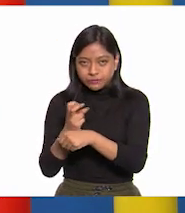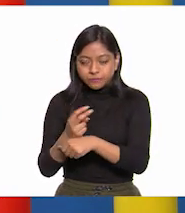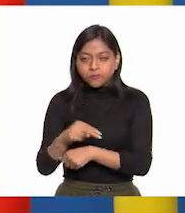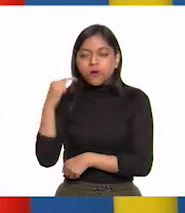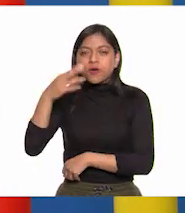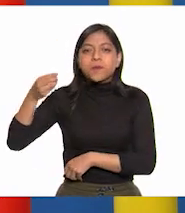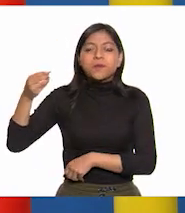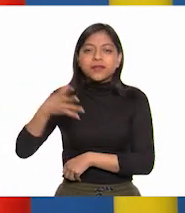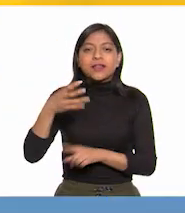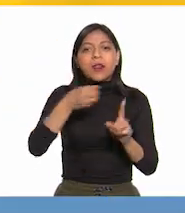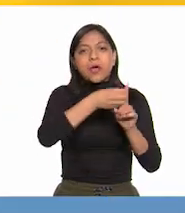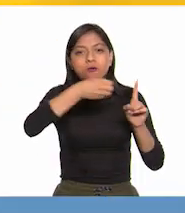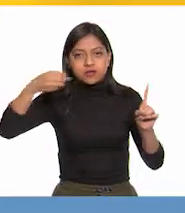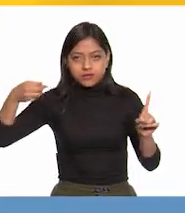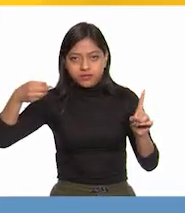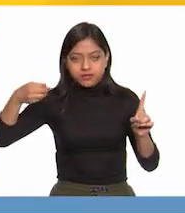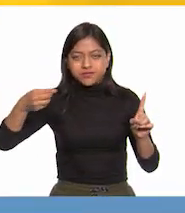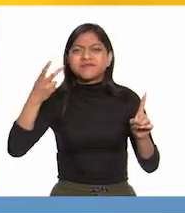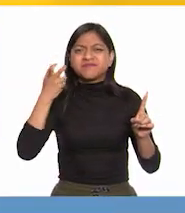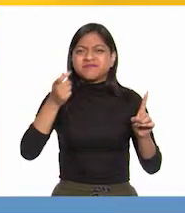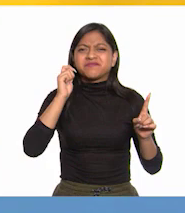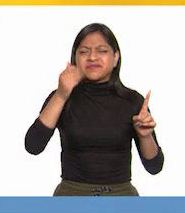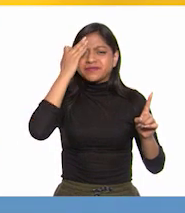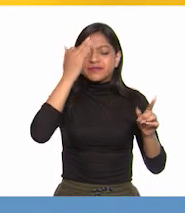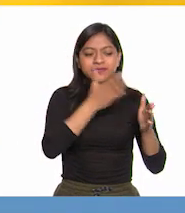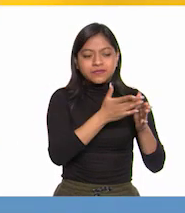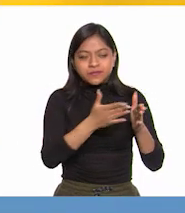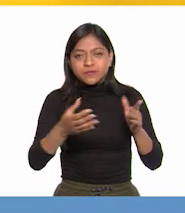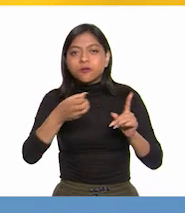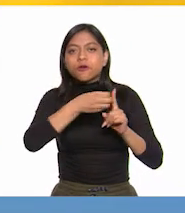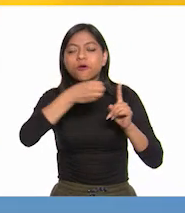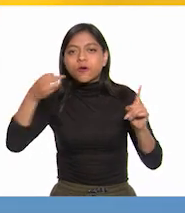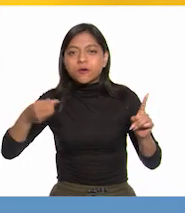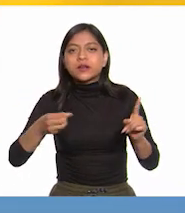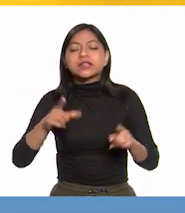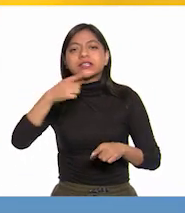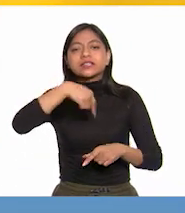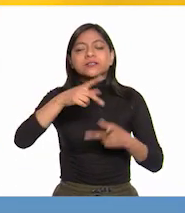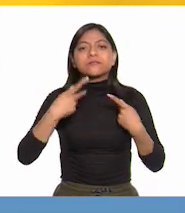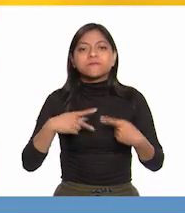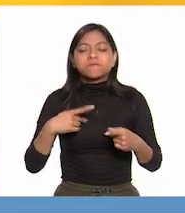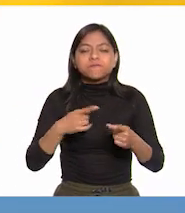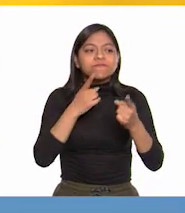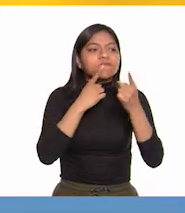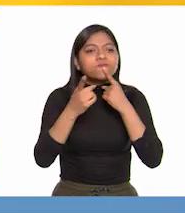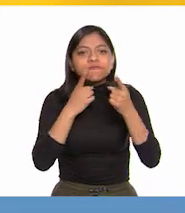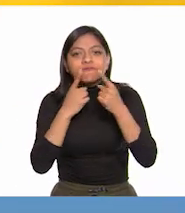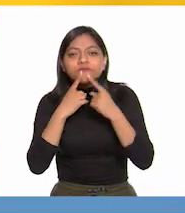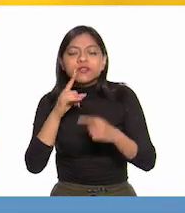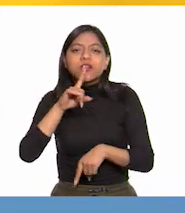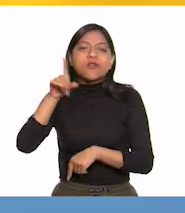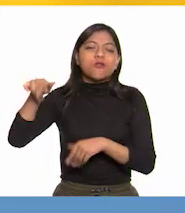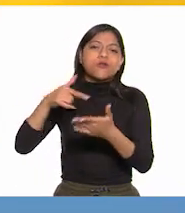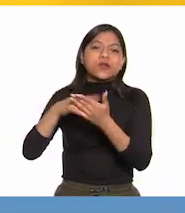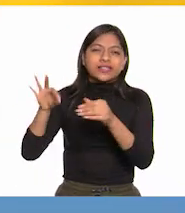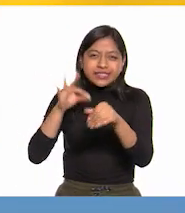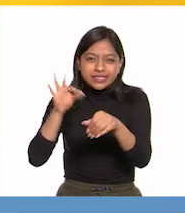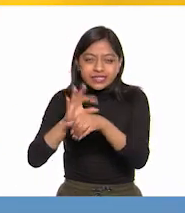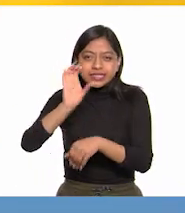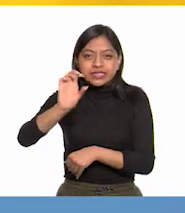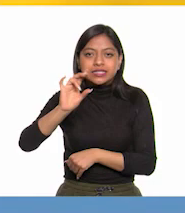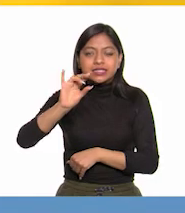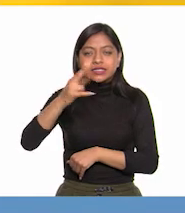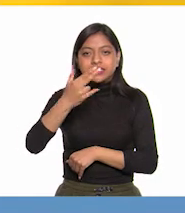organización. Así es, Jenny. En esta etapa se organizó un congreso en Chilpancingo y en el año de 1813